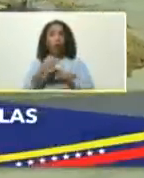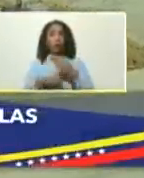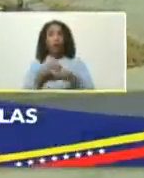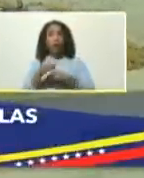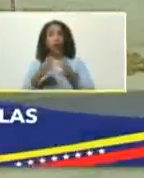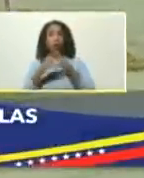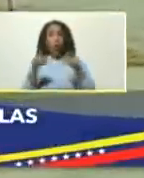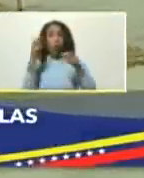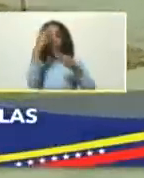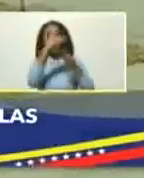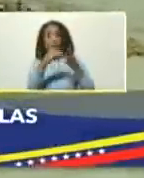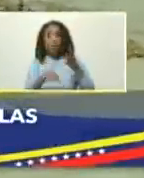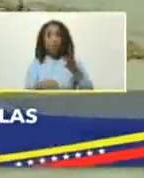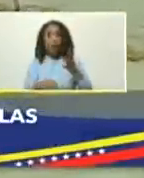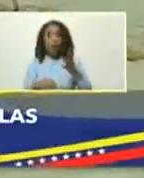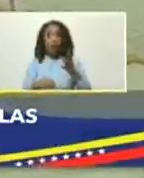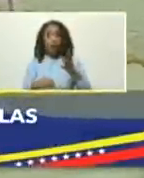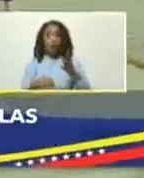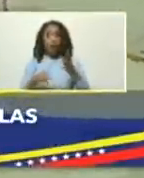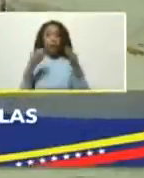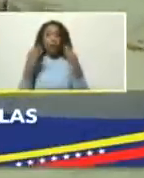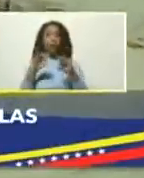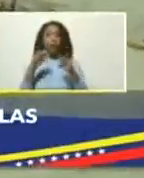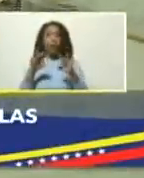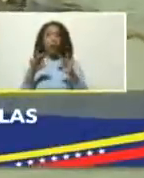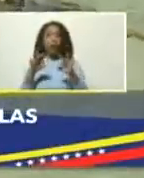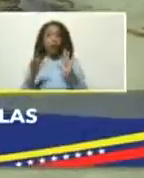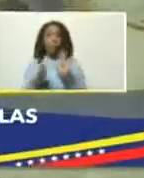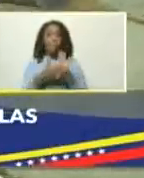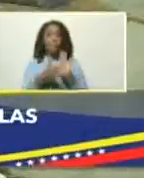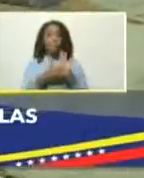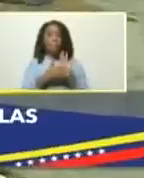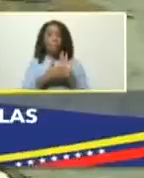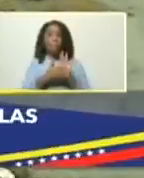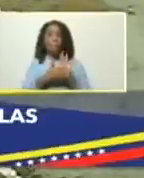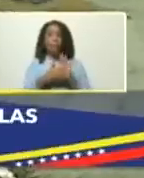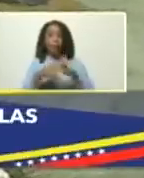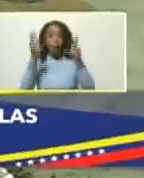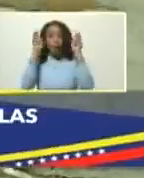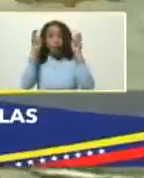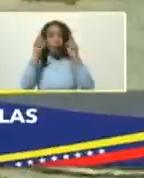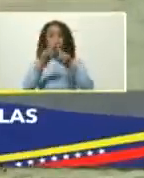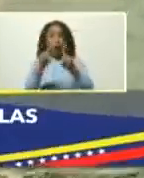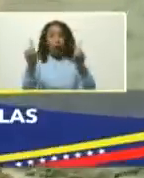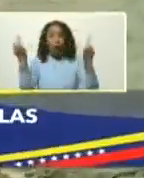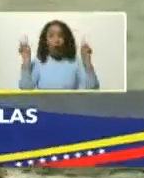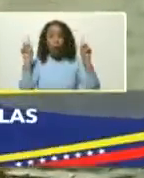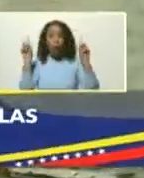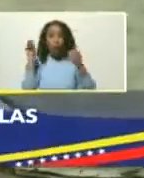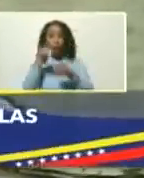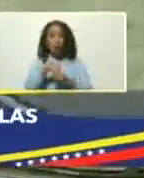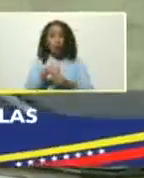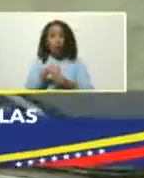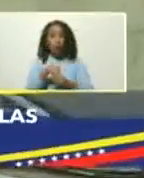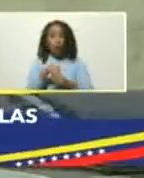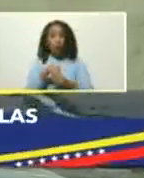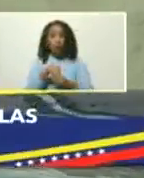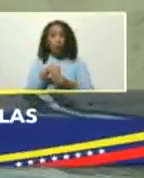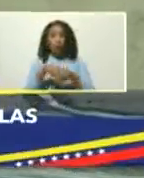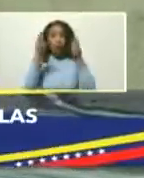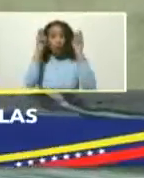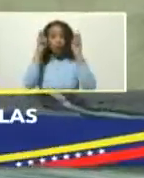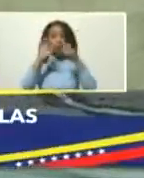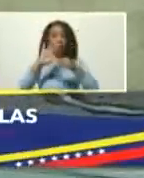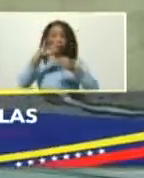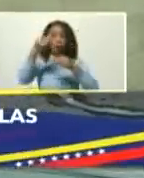materiales biodegradables y materiales apegados a lo que es el tema del ambiente dentro del tema del